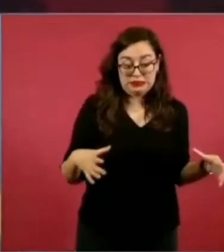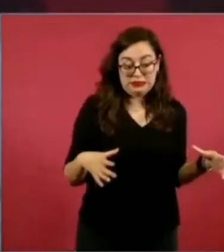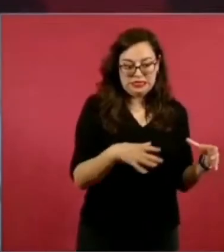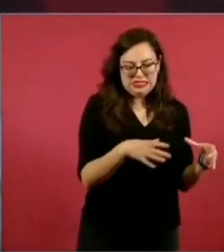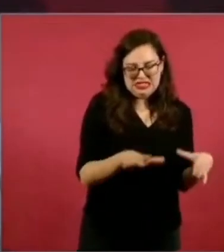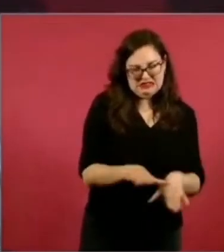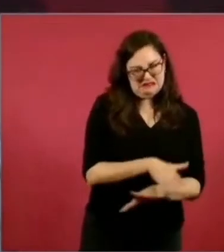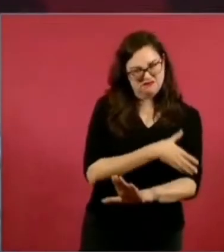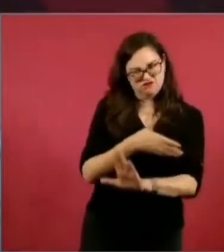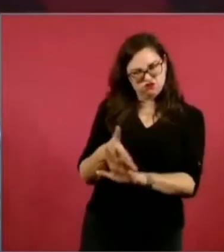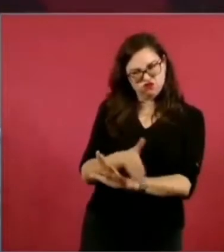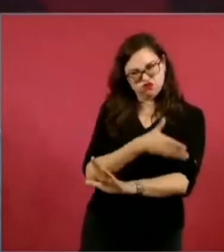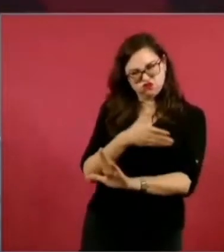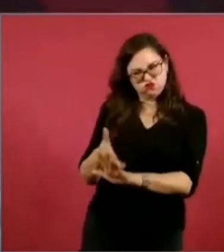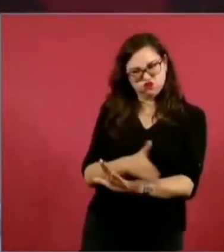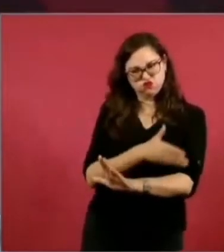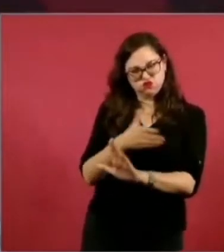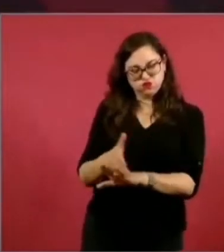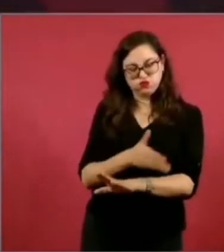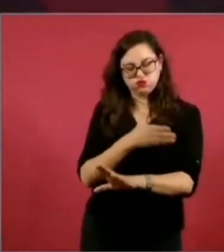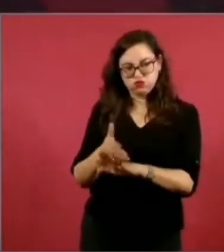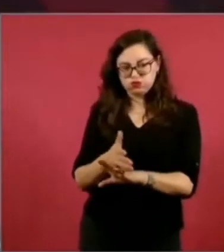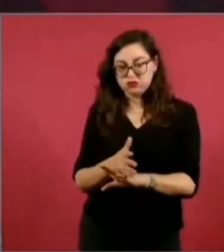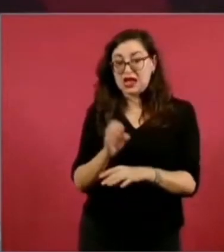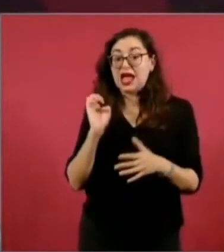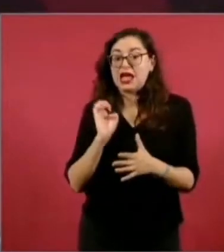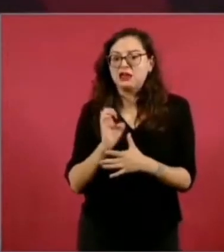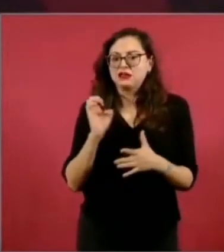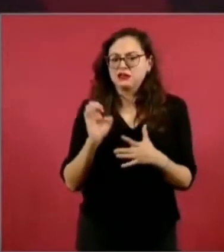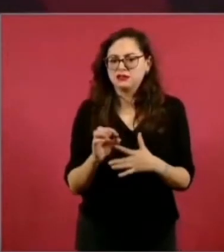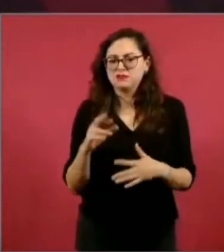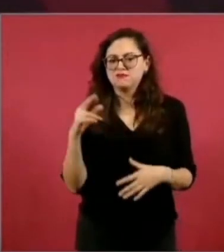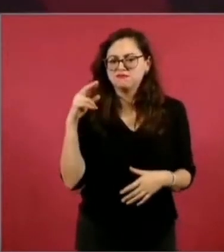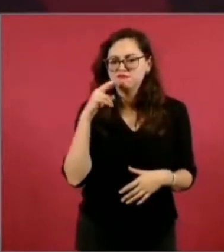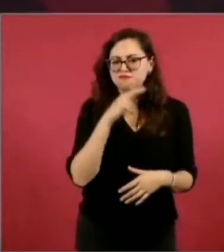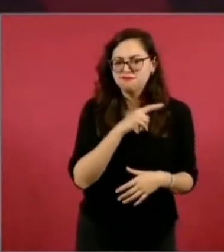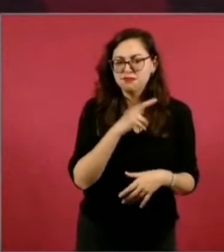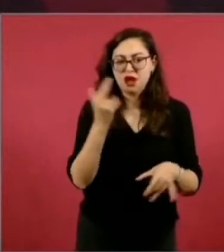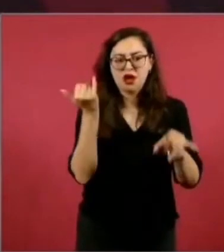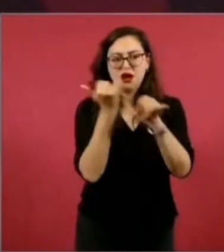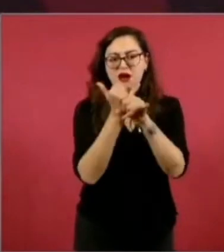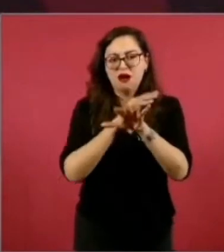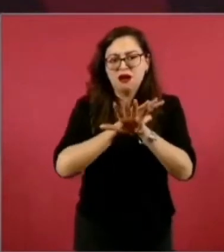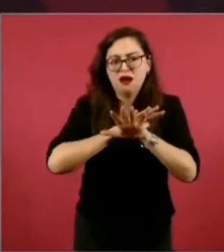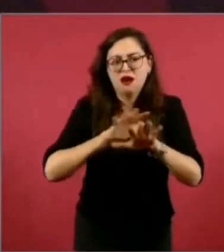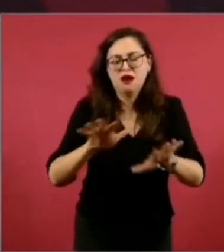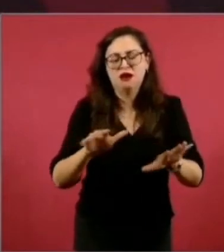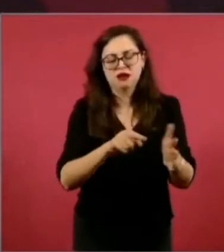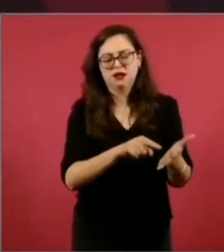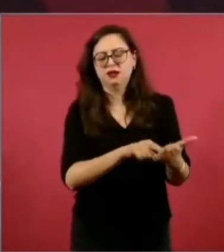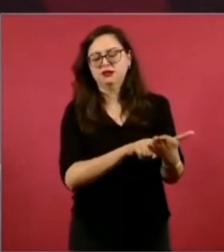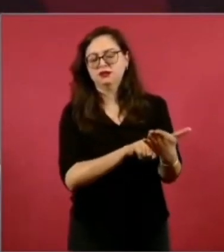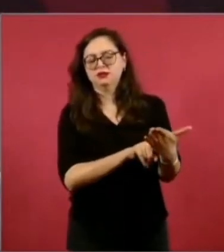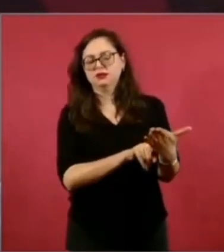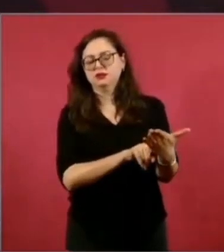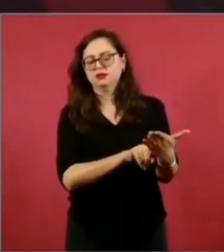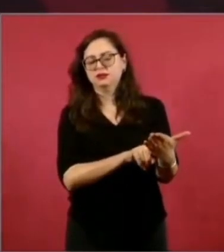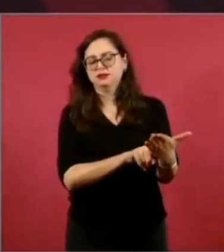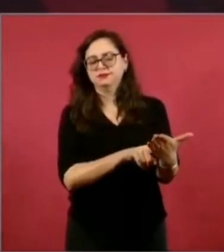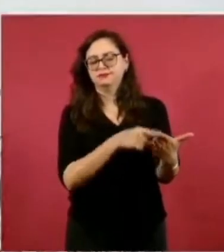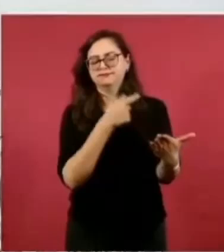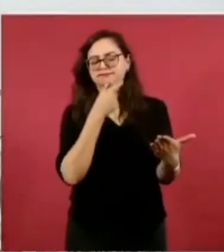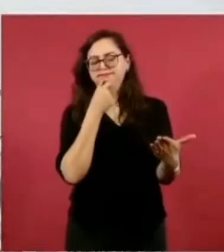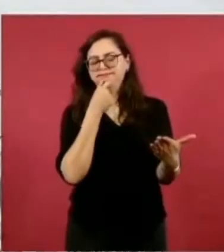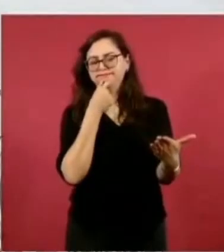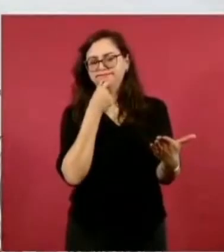Entonces, no hay que dejarse llevar, hay que